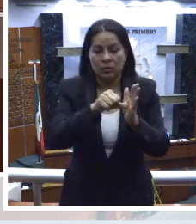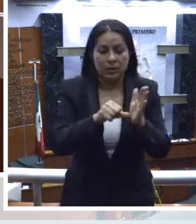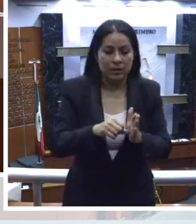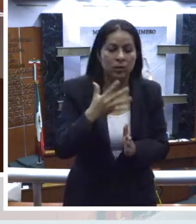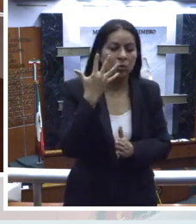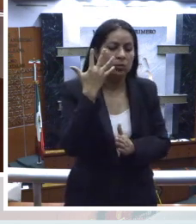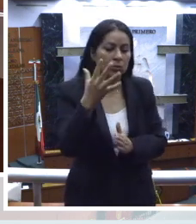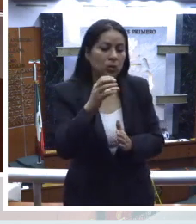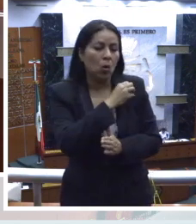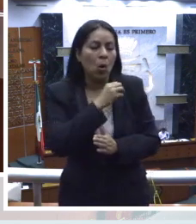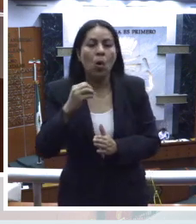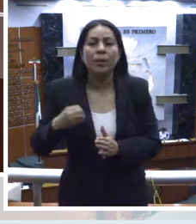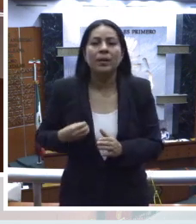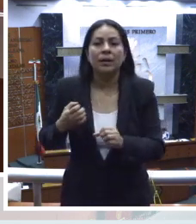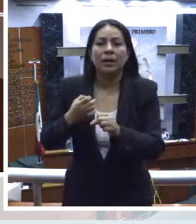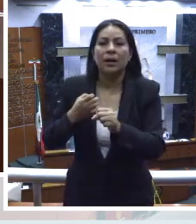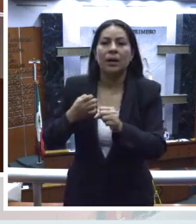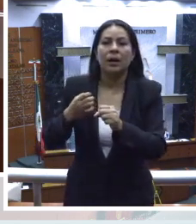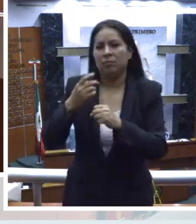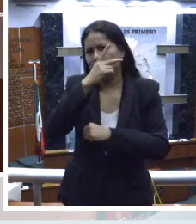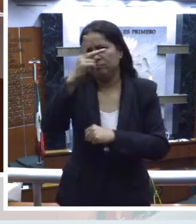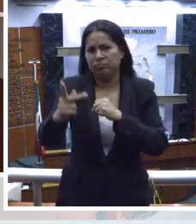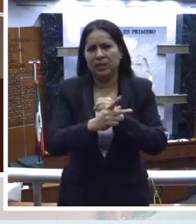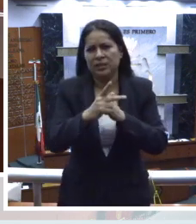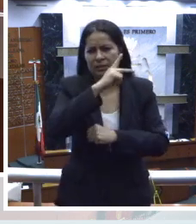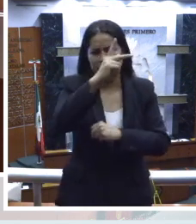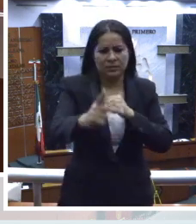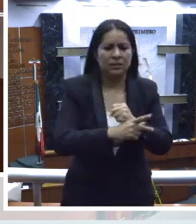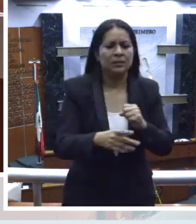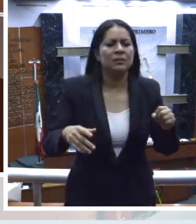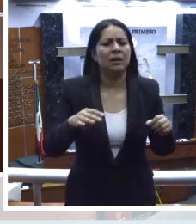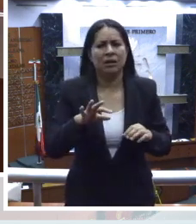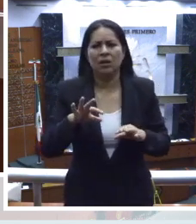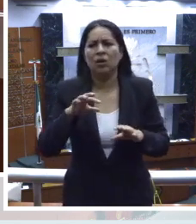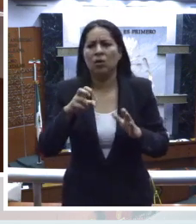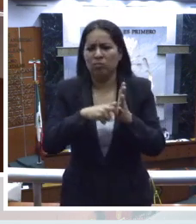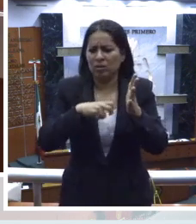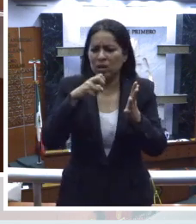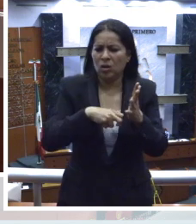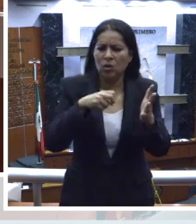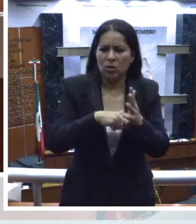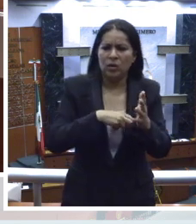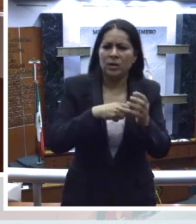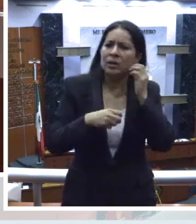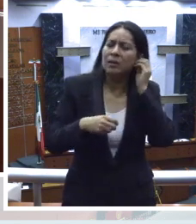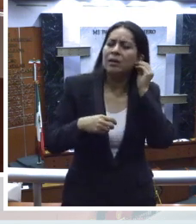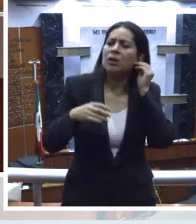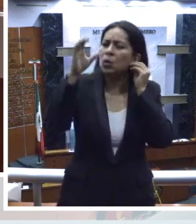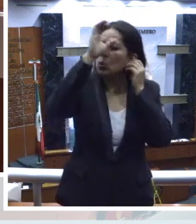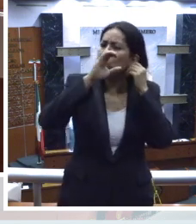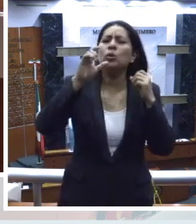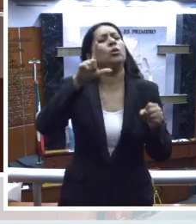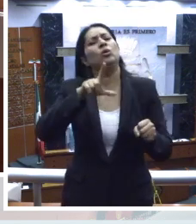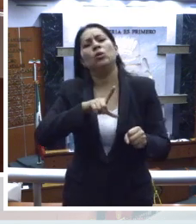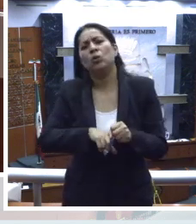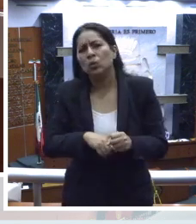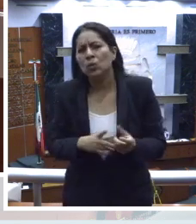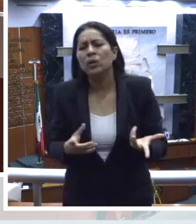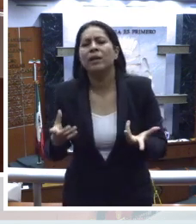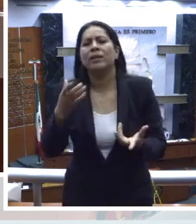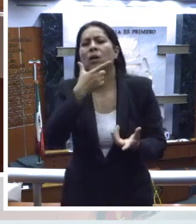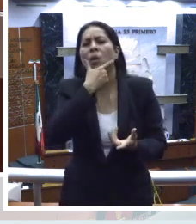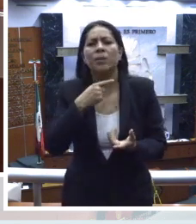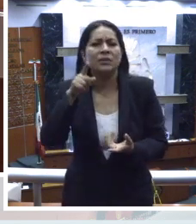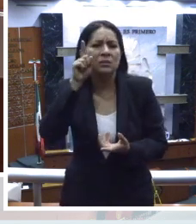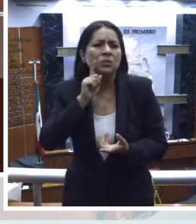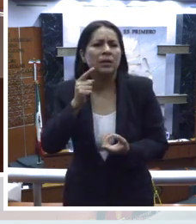quinto obliga a los estados, parte, a tomar medidas para modificar los patrones socioculturales de conducta de hombres y mujeres,